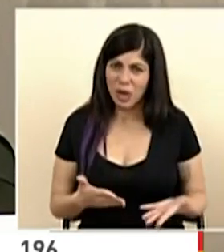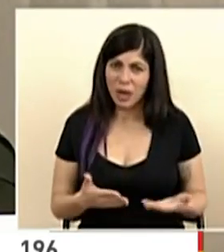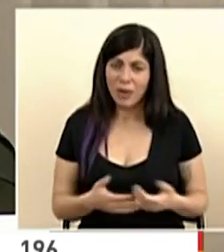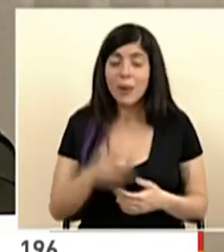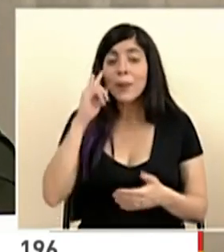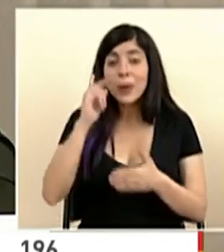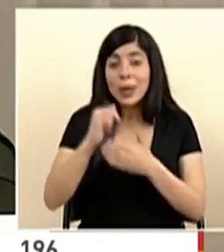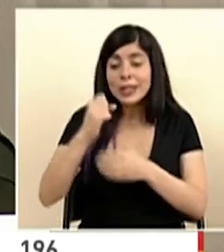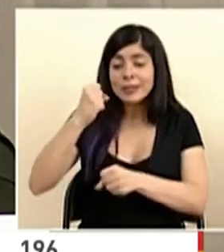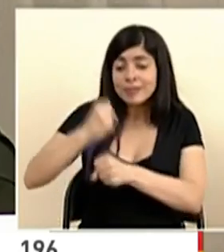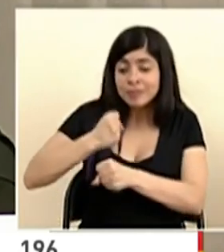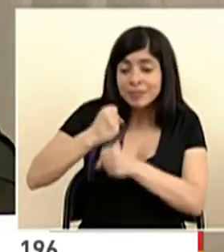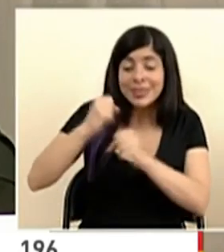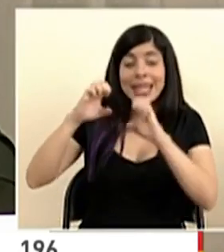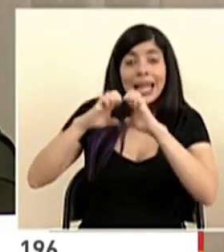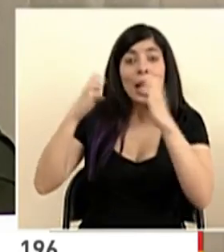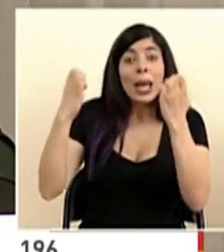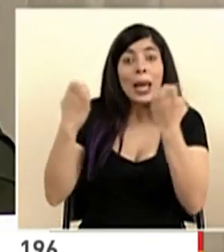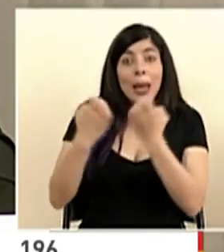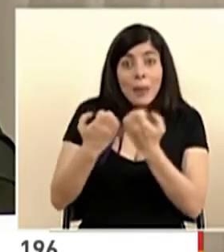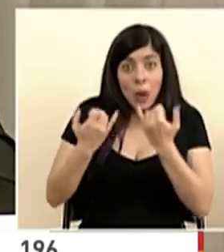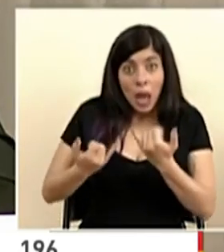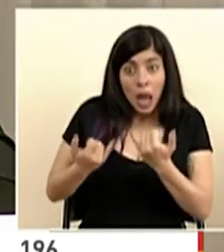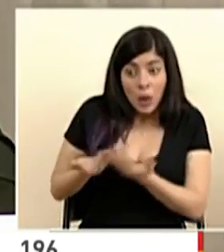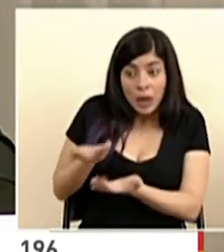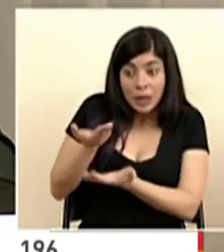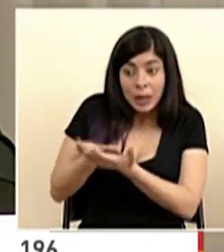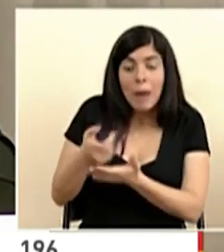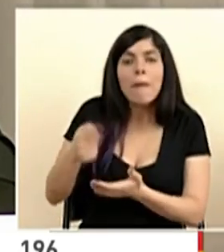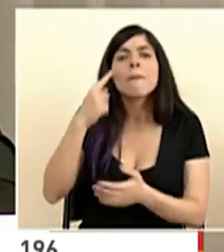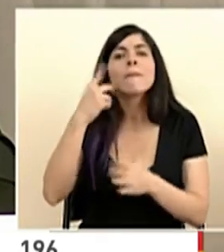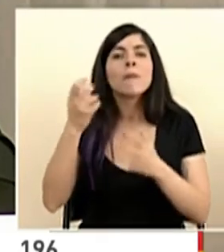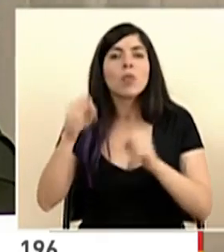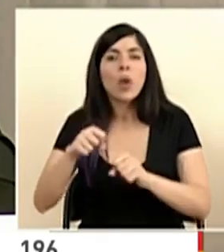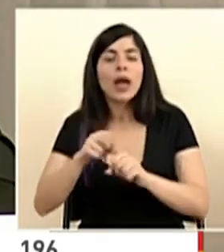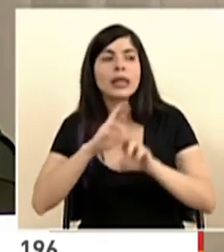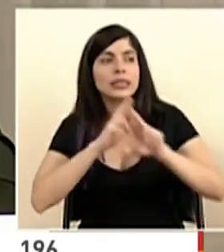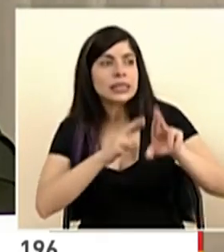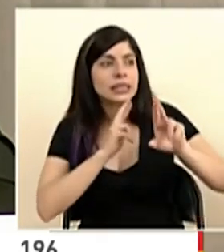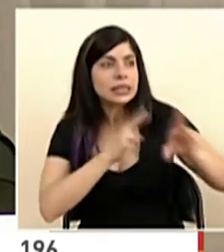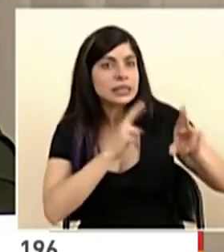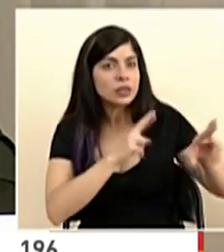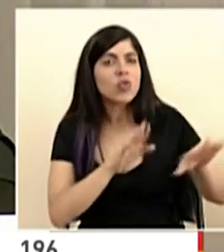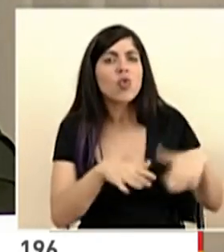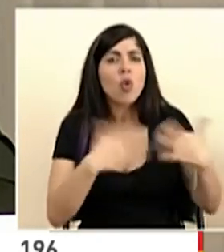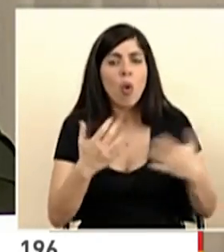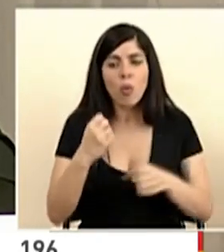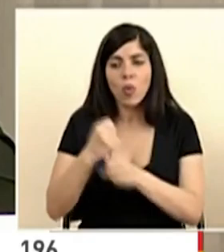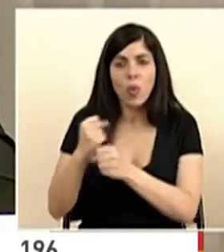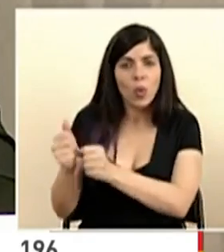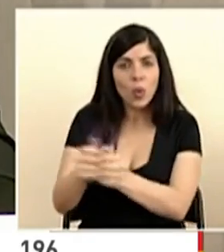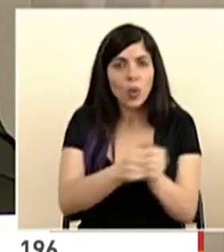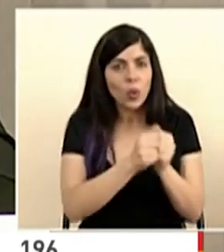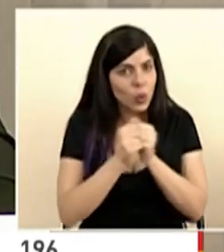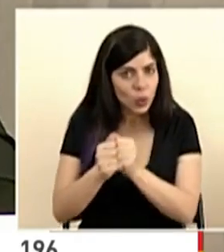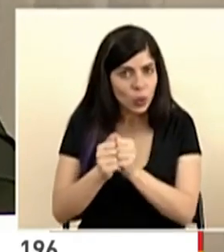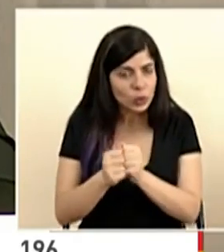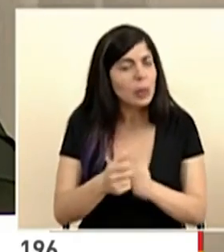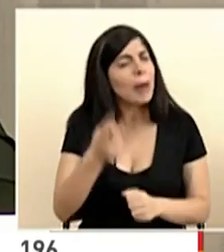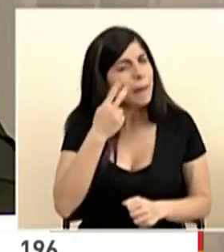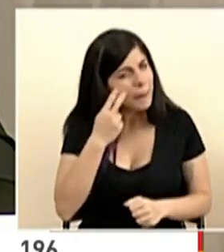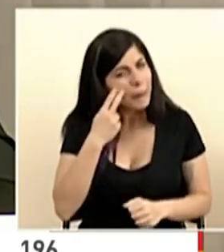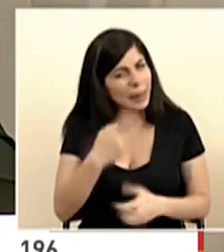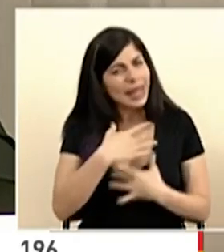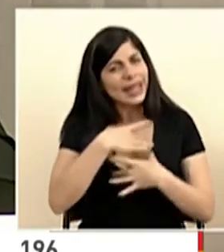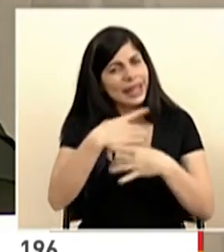el trabajo en equipo estamos planteando es para dar esas respuestas trabajando en conjunto y vean